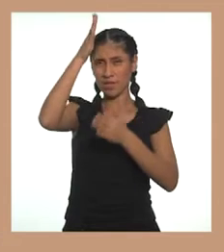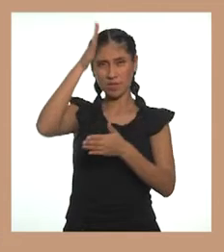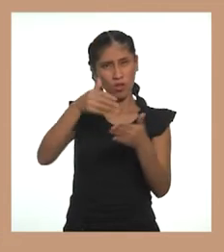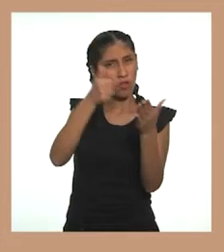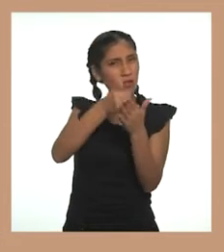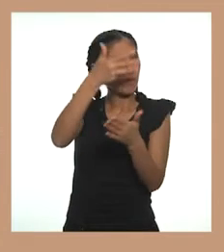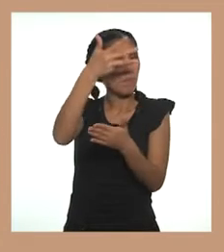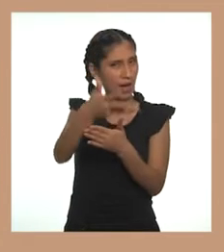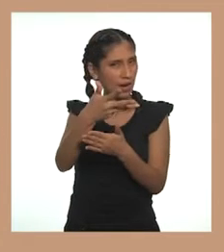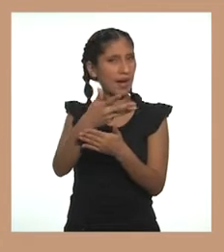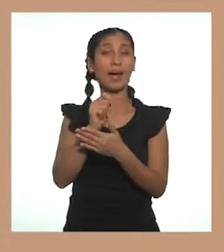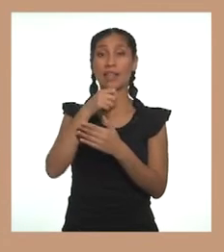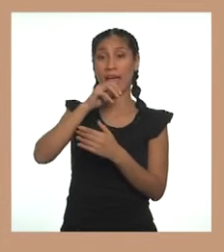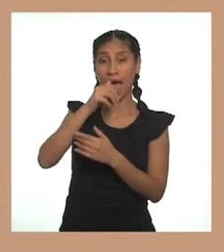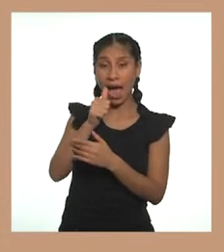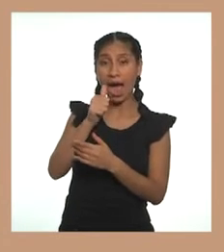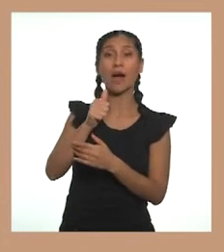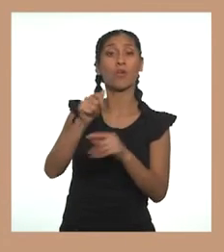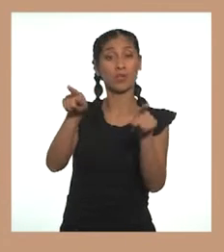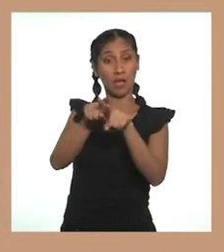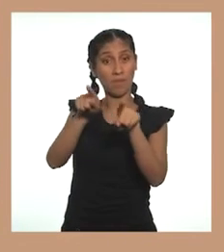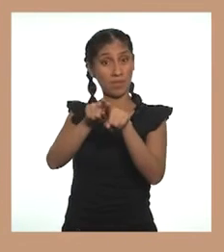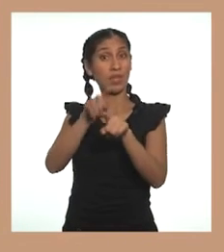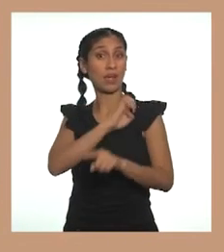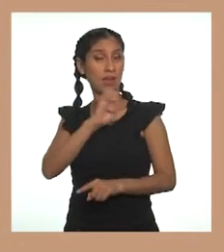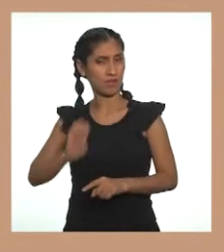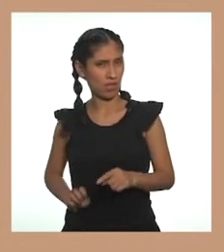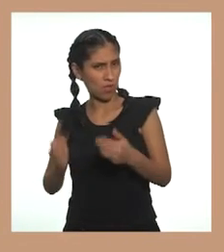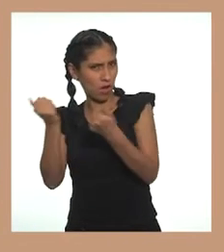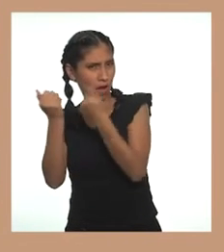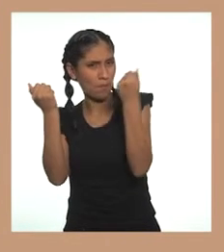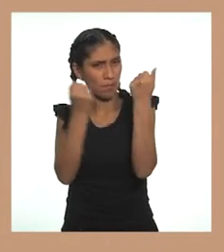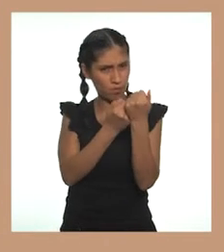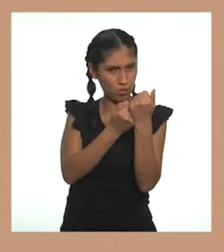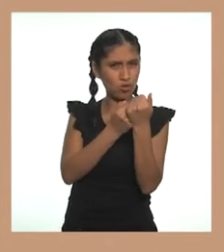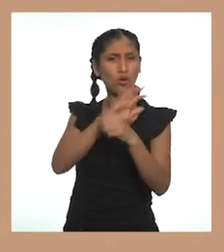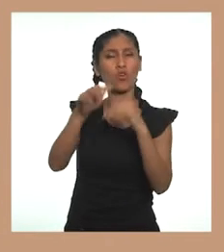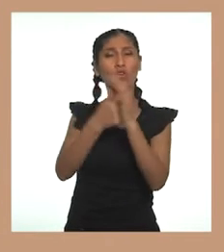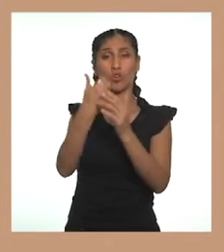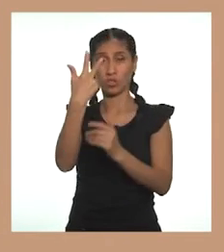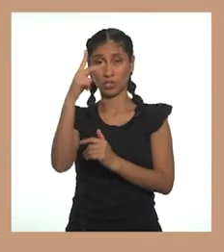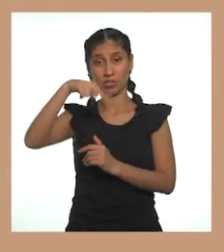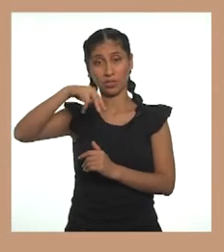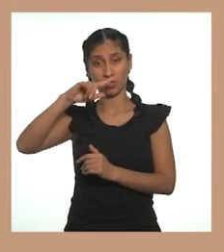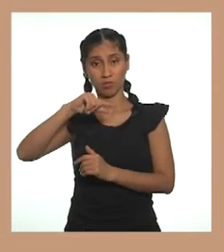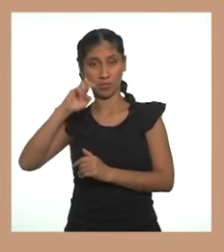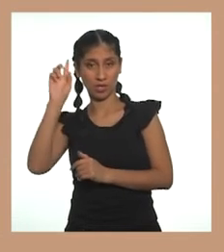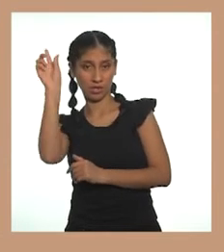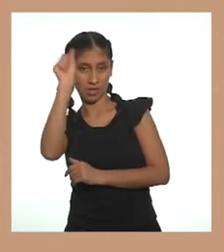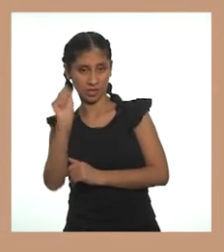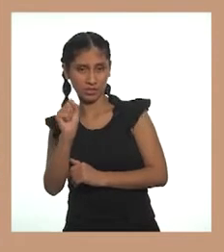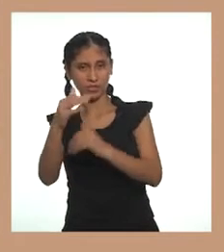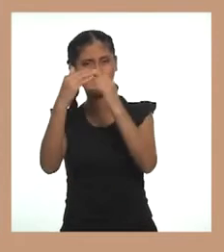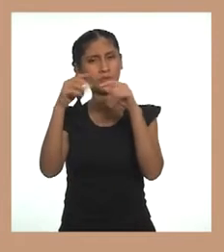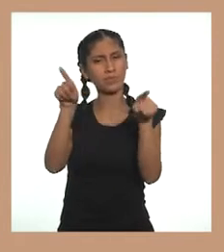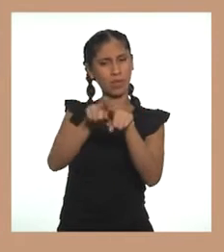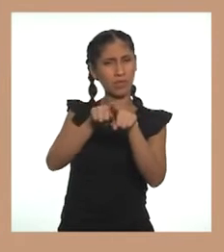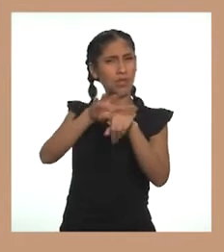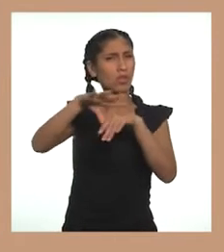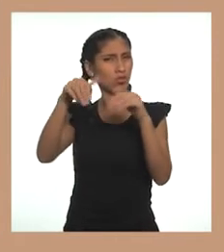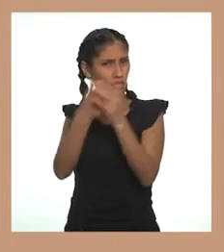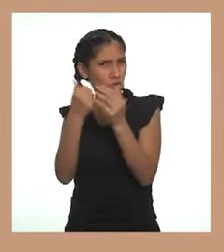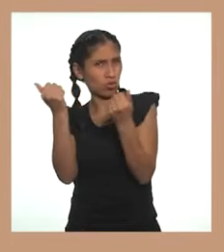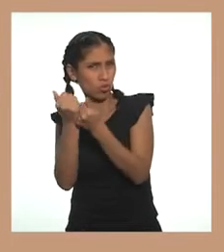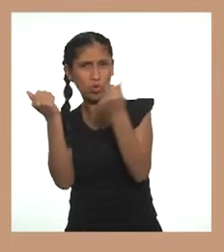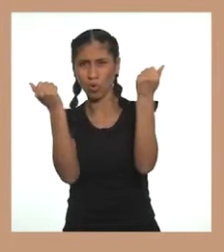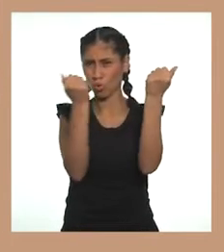servicios recibidos. Adicional a ello, el apoyo del Estado con las inversiones desde los tres niveles de gobierno. Valoremos